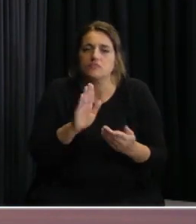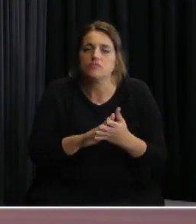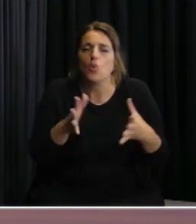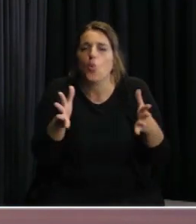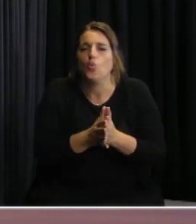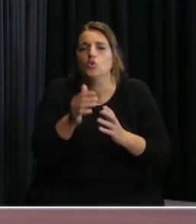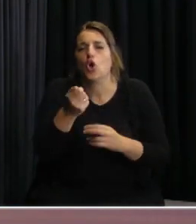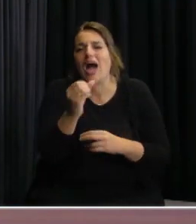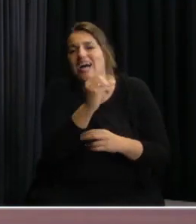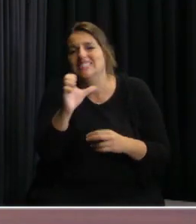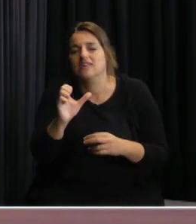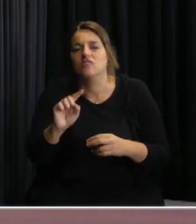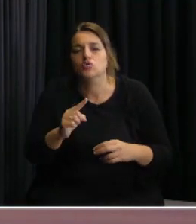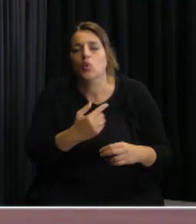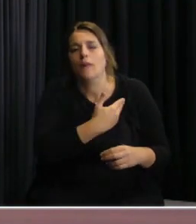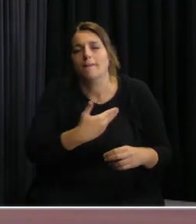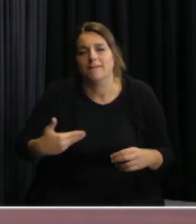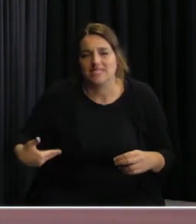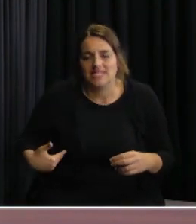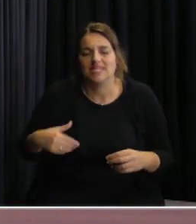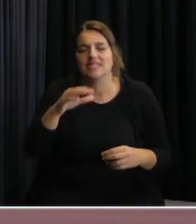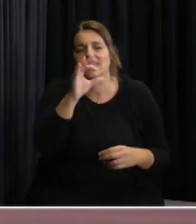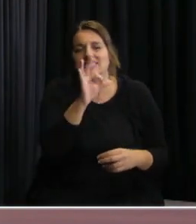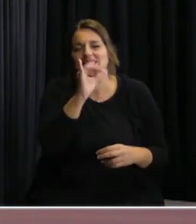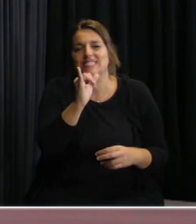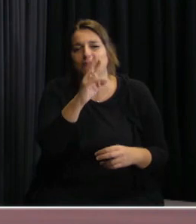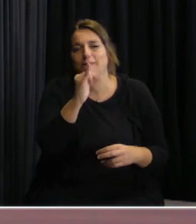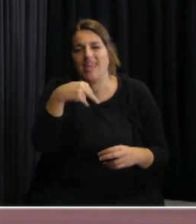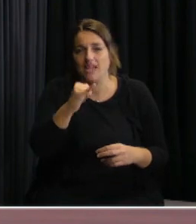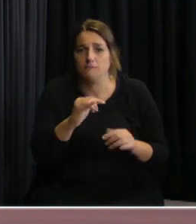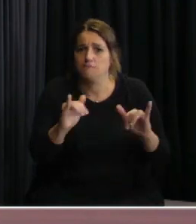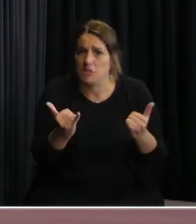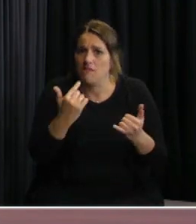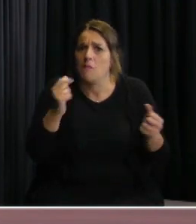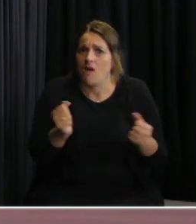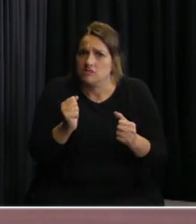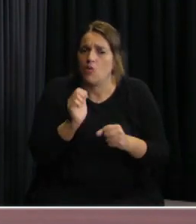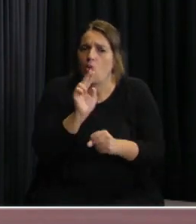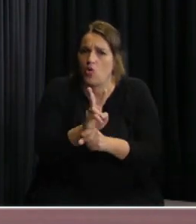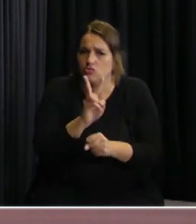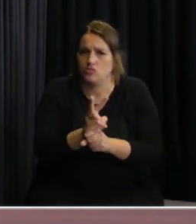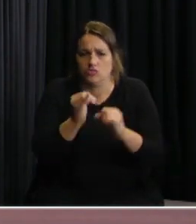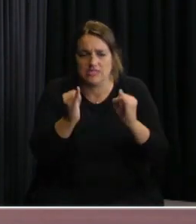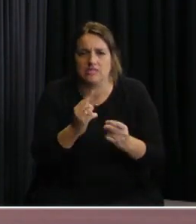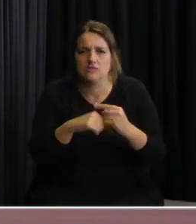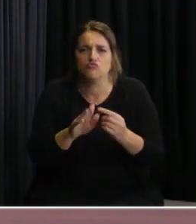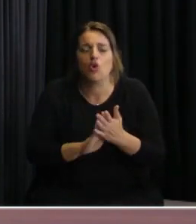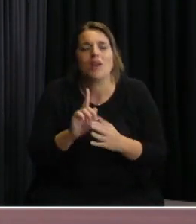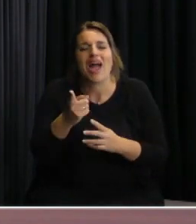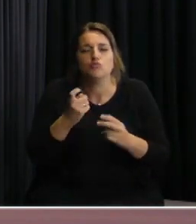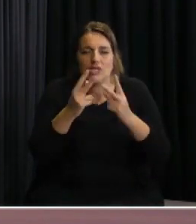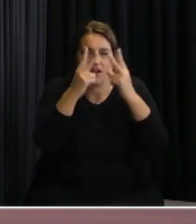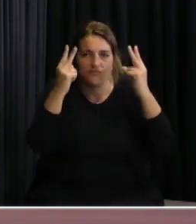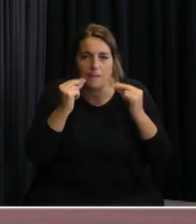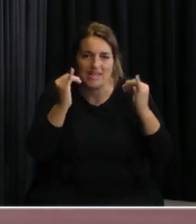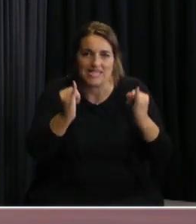ACE con el presidente Leonardo Cipriani hemos determinado que se haga un seguimiento de auxiliar de enfermería y